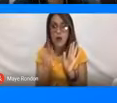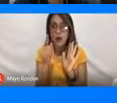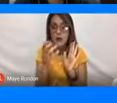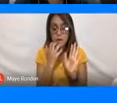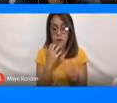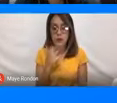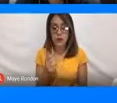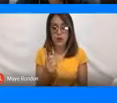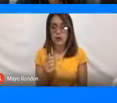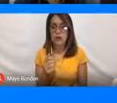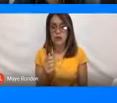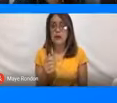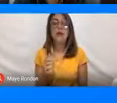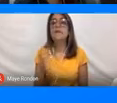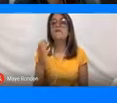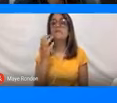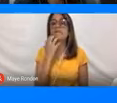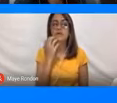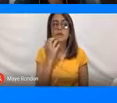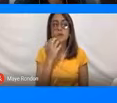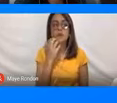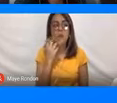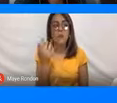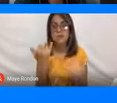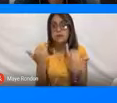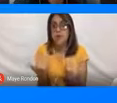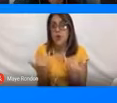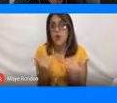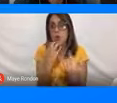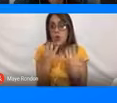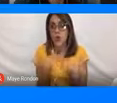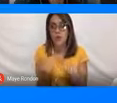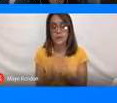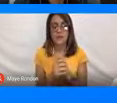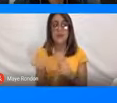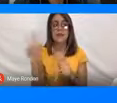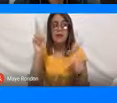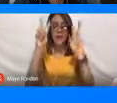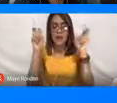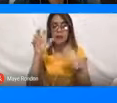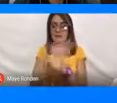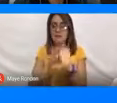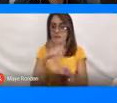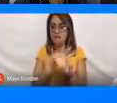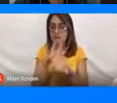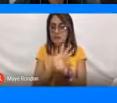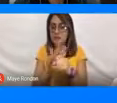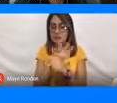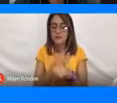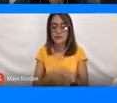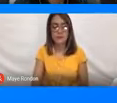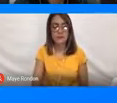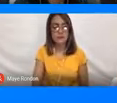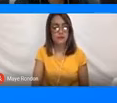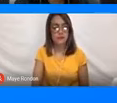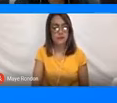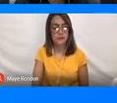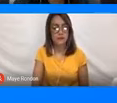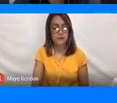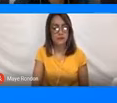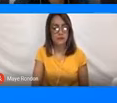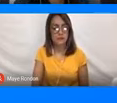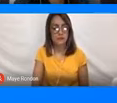numeral es lo que estamos viviendo actualmente, ¿cierto? Todo el caso de la